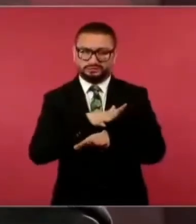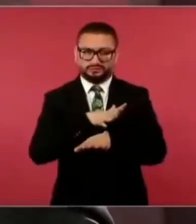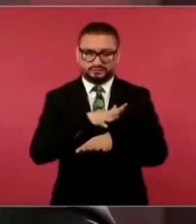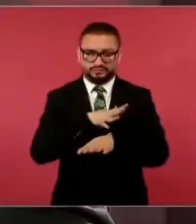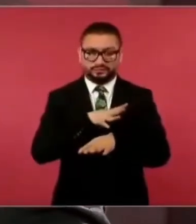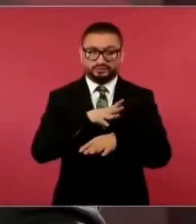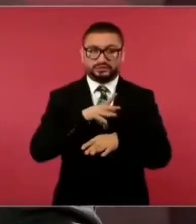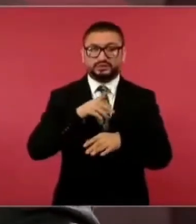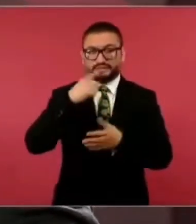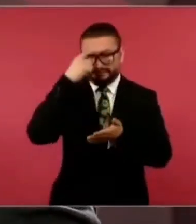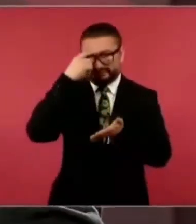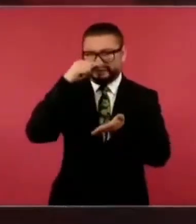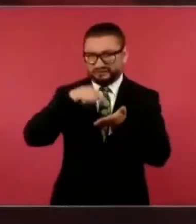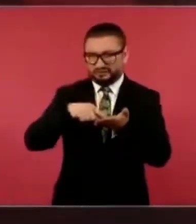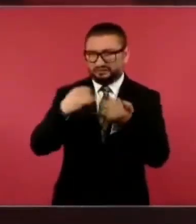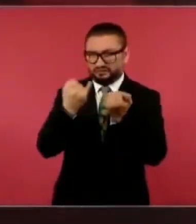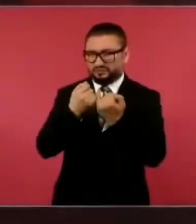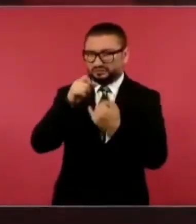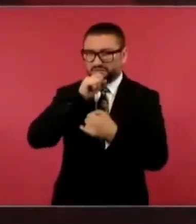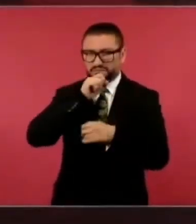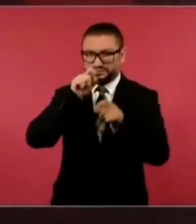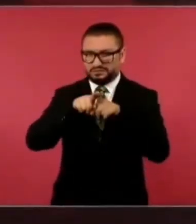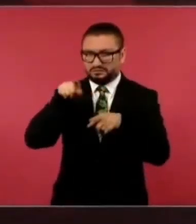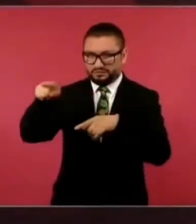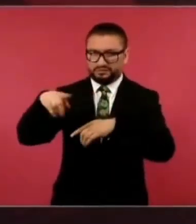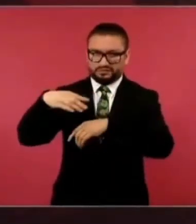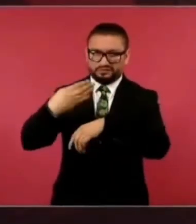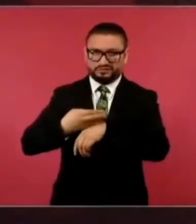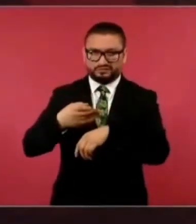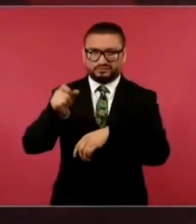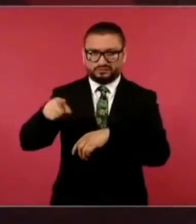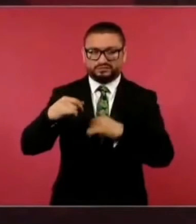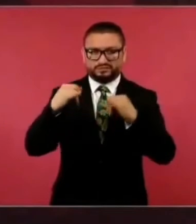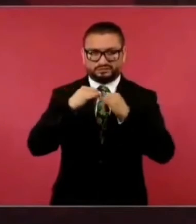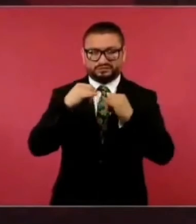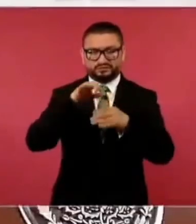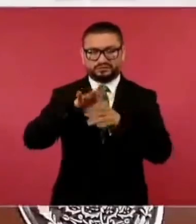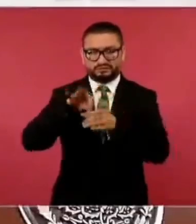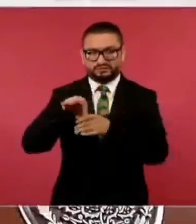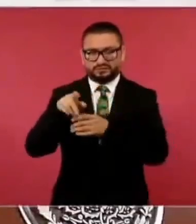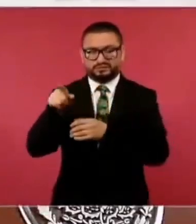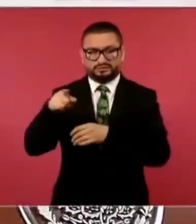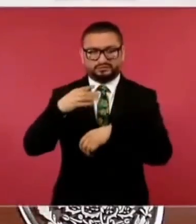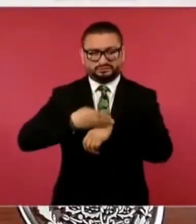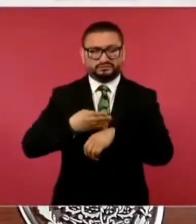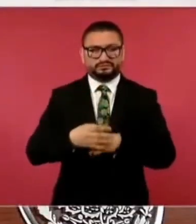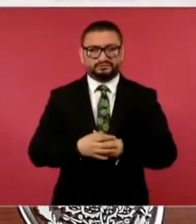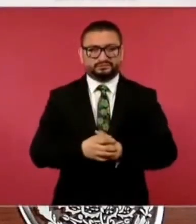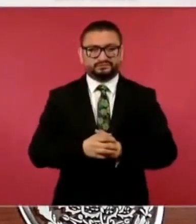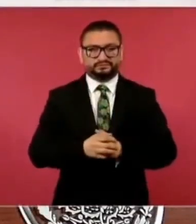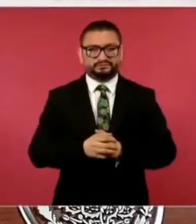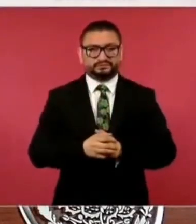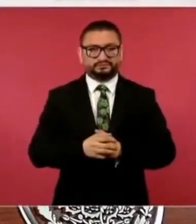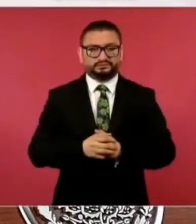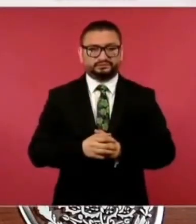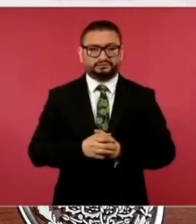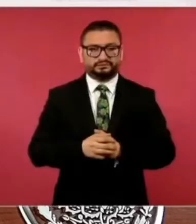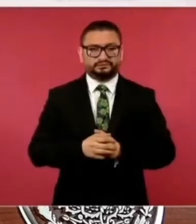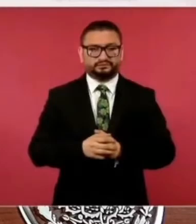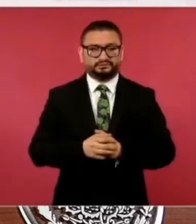sancionaron en el mismo Instituto Electoral, un